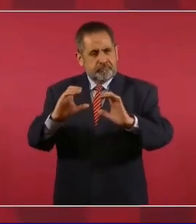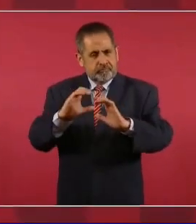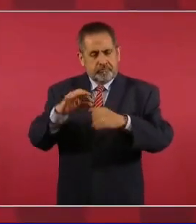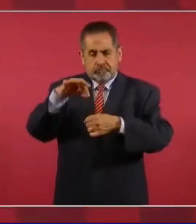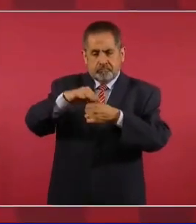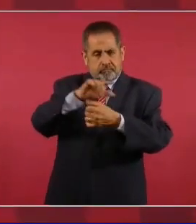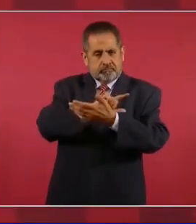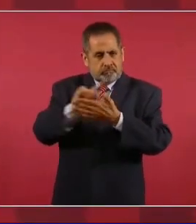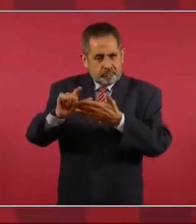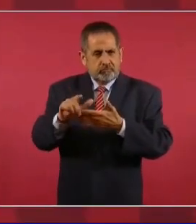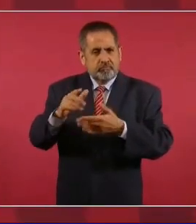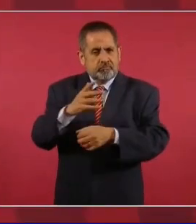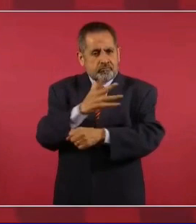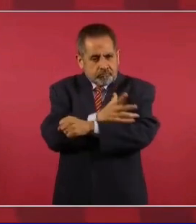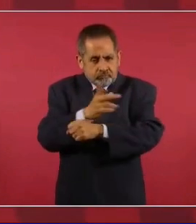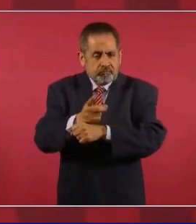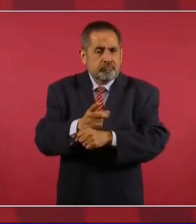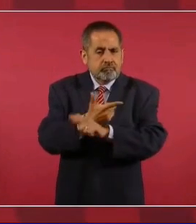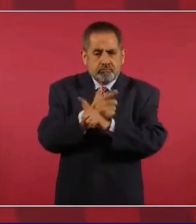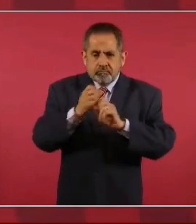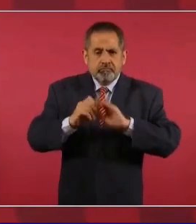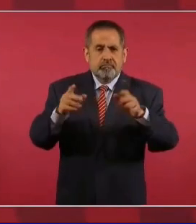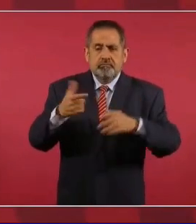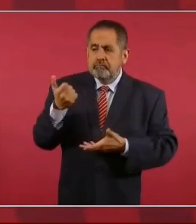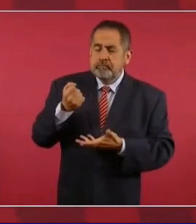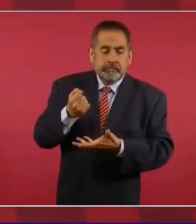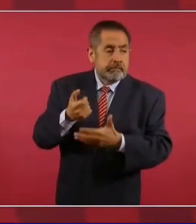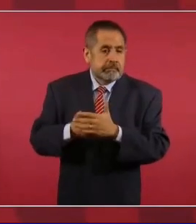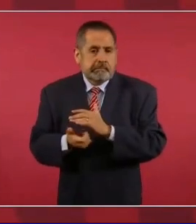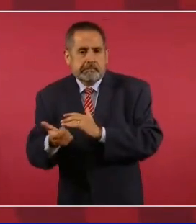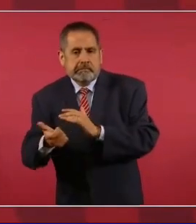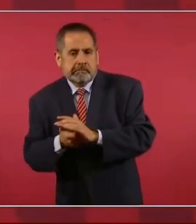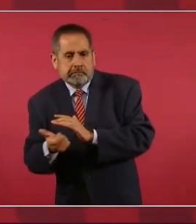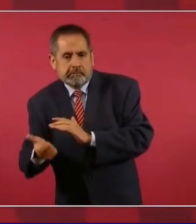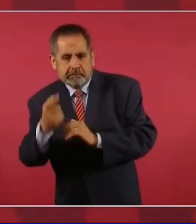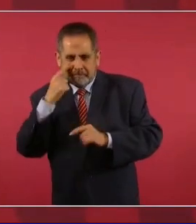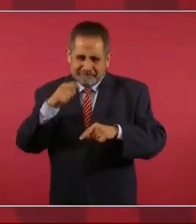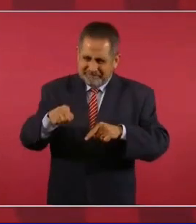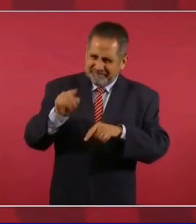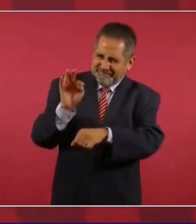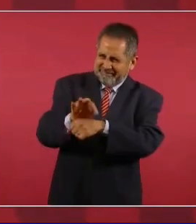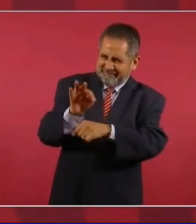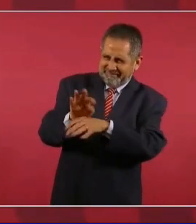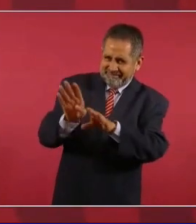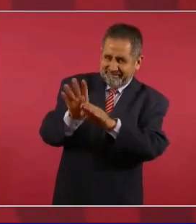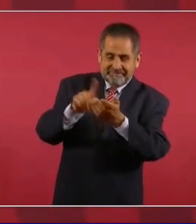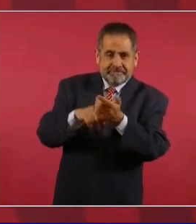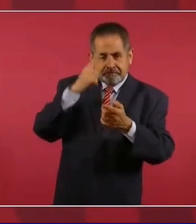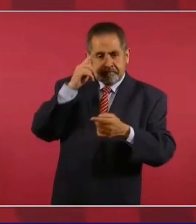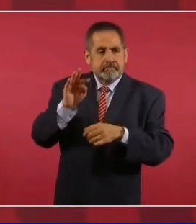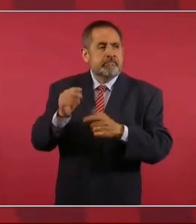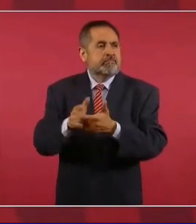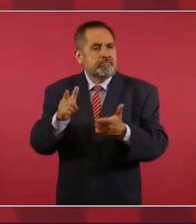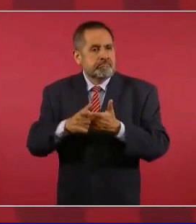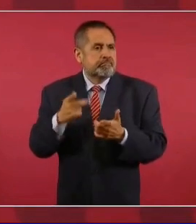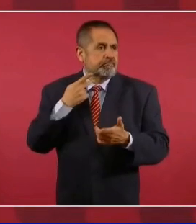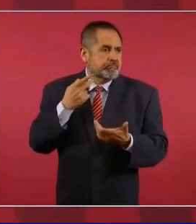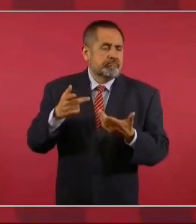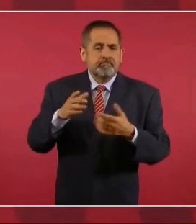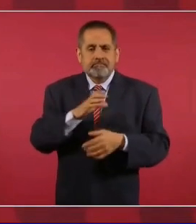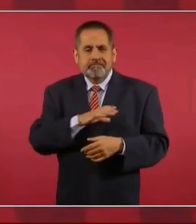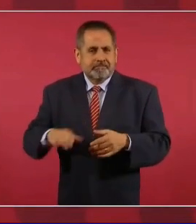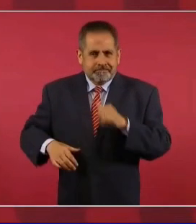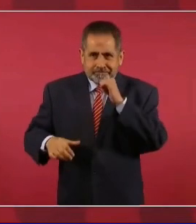limpias, libres, que no se utilice el dinero del presupuesto para favorecer a partidos, a candidatos.